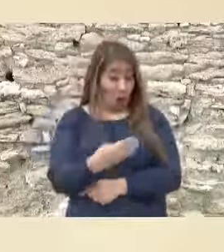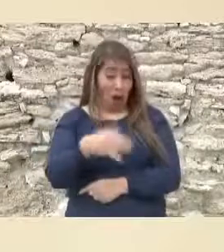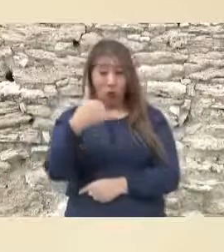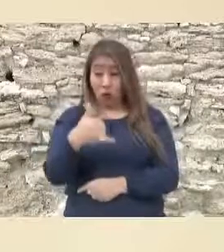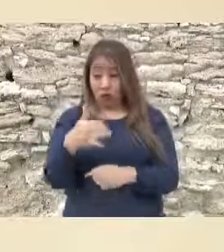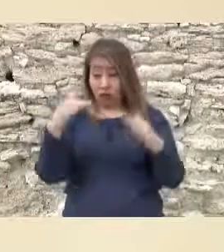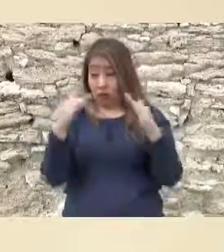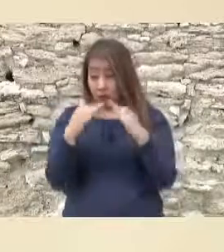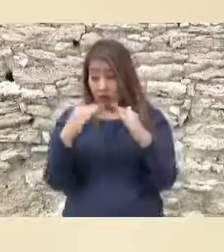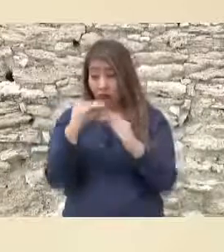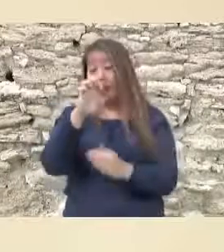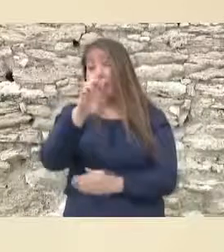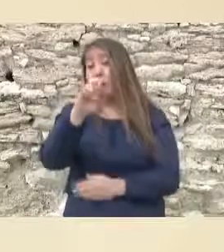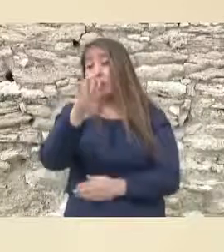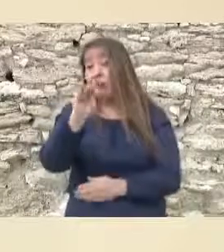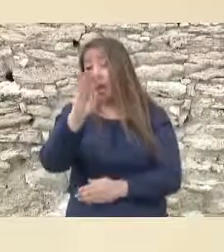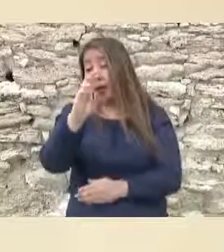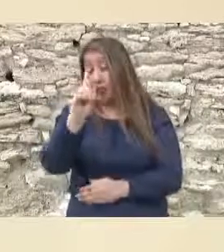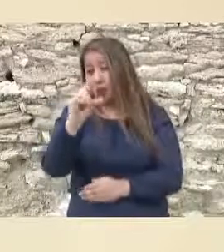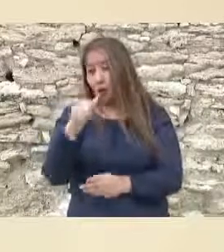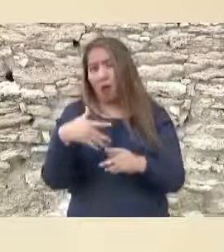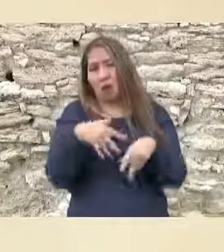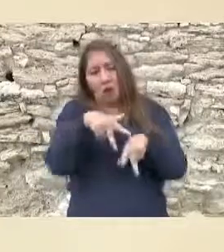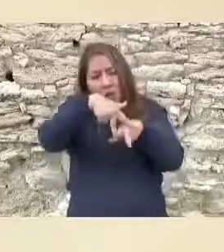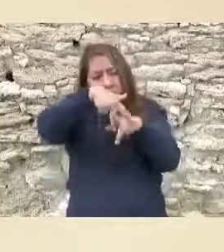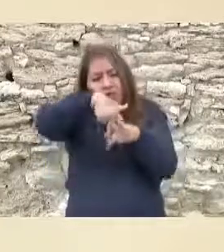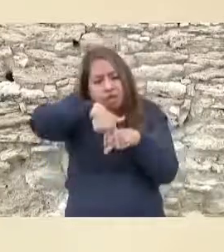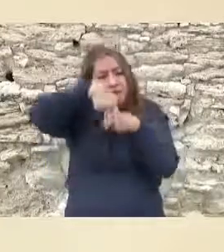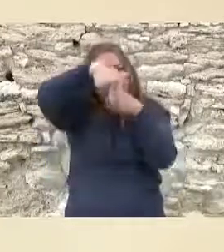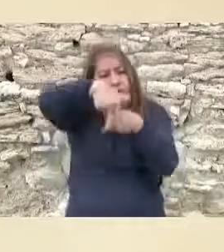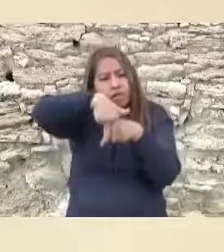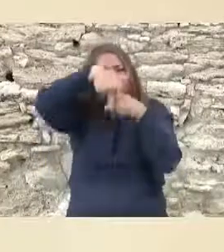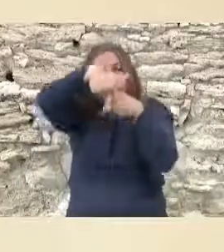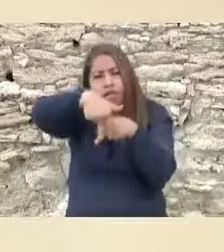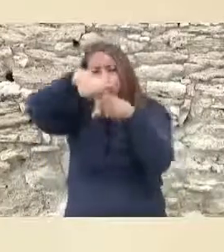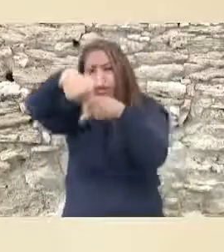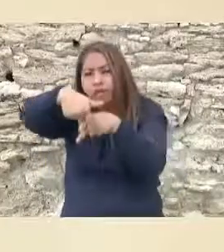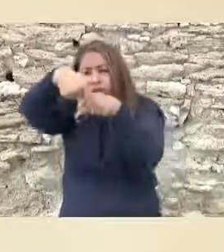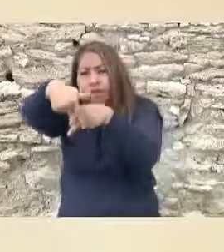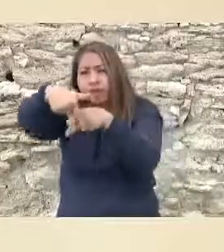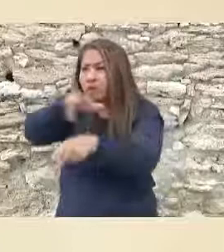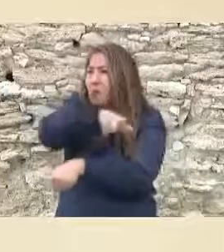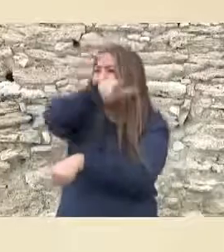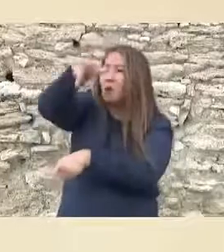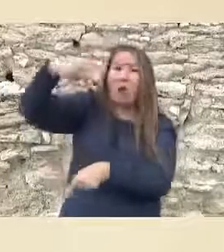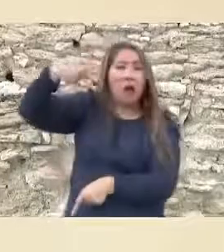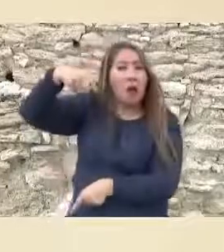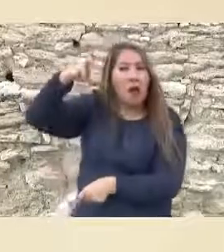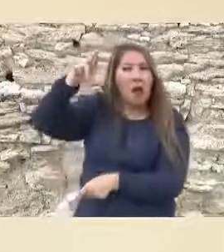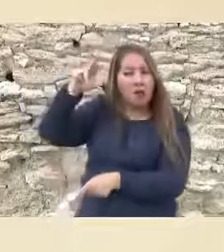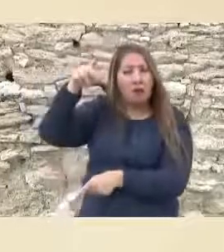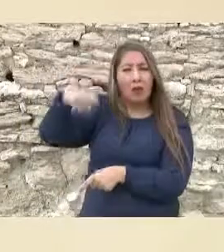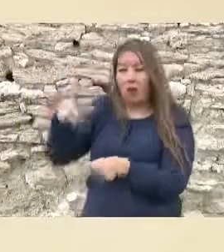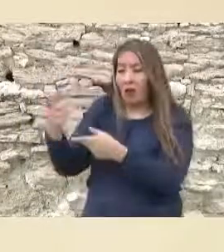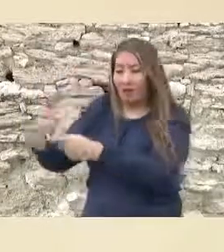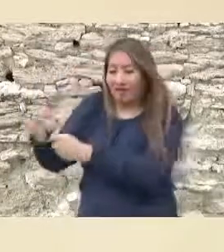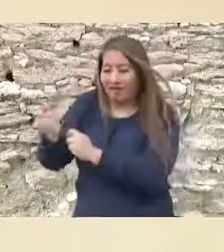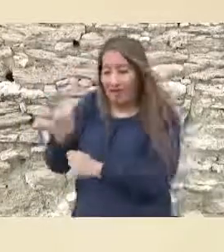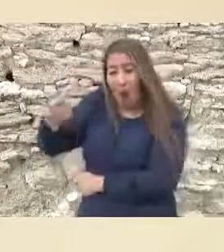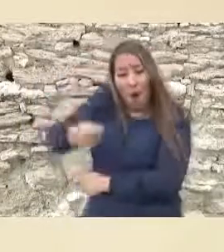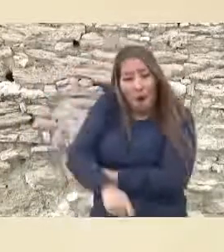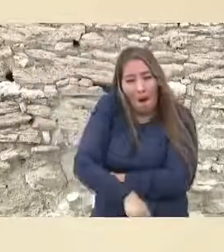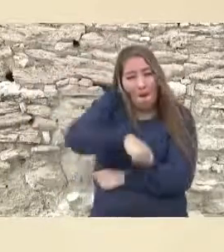De ahí partió después el general Mariano Escobedo con su ejército triunfante para llegar hasta el sitio de Querétaro donde recibe la espada de